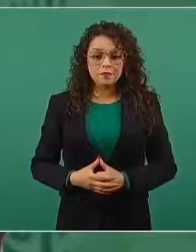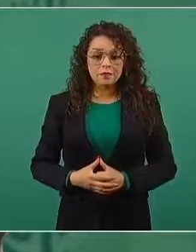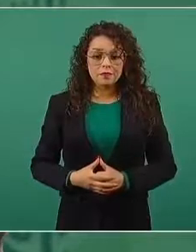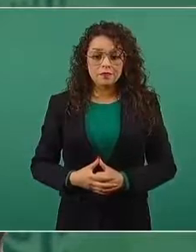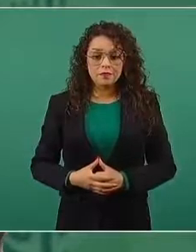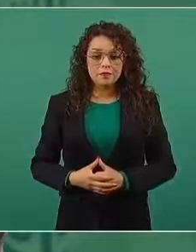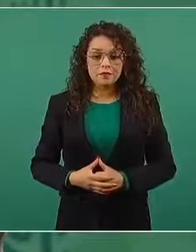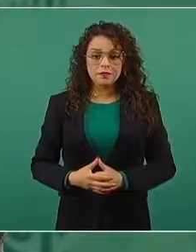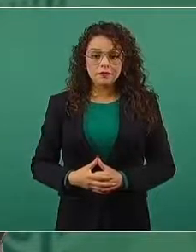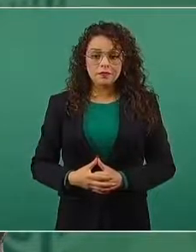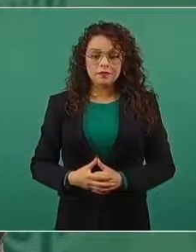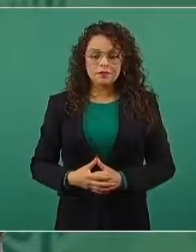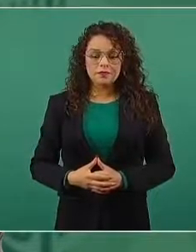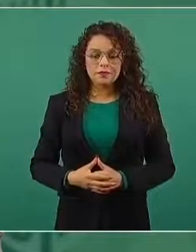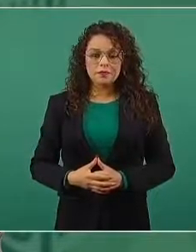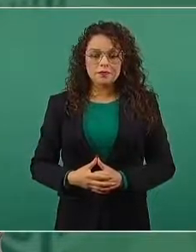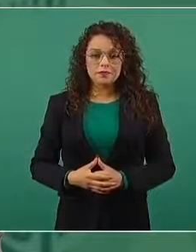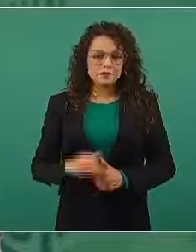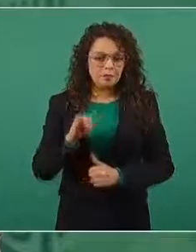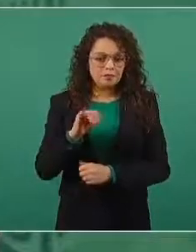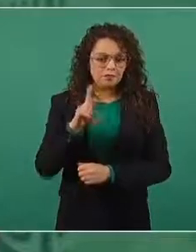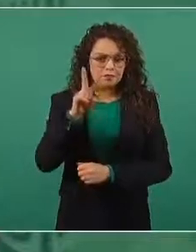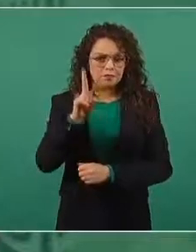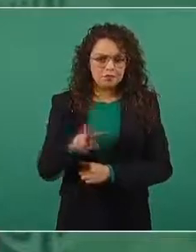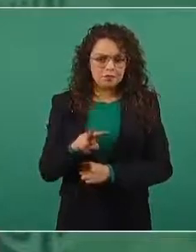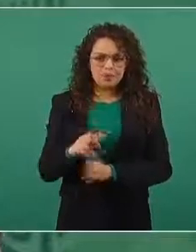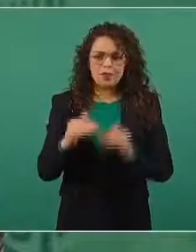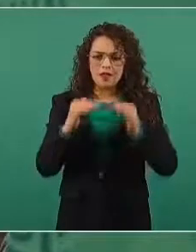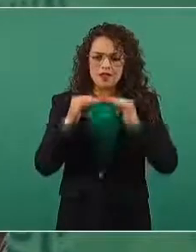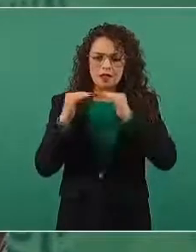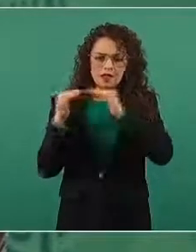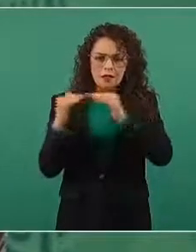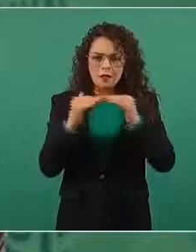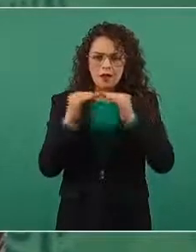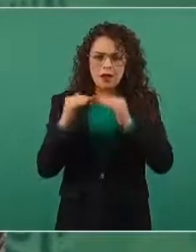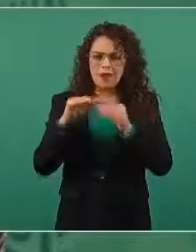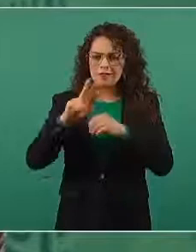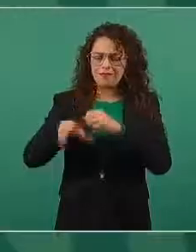democrática en México.